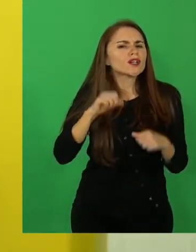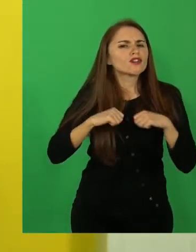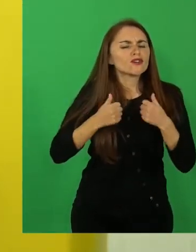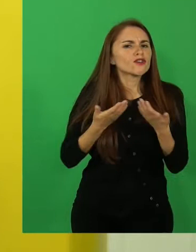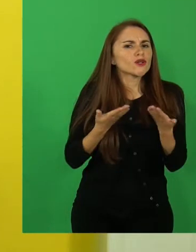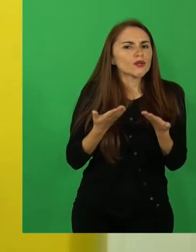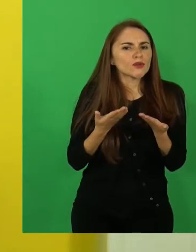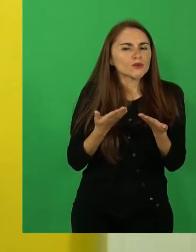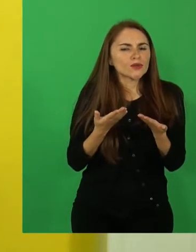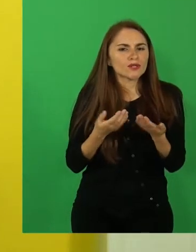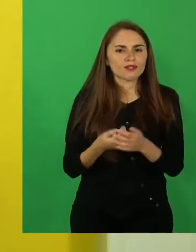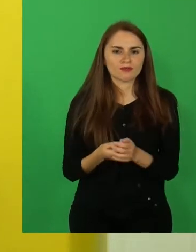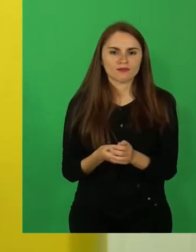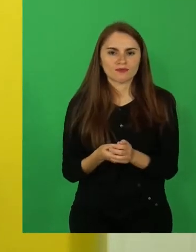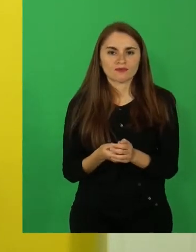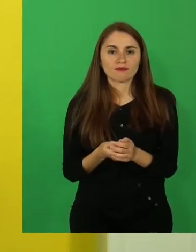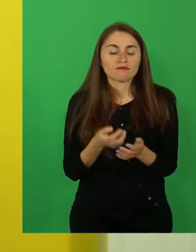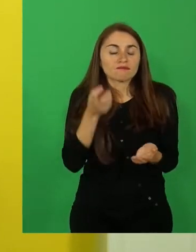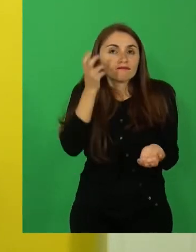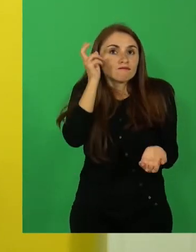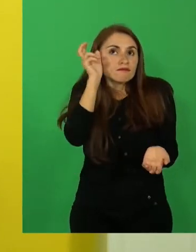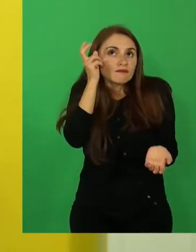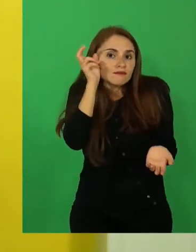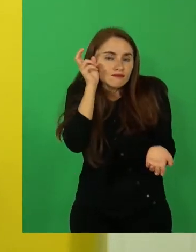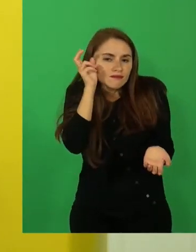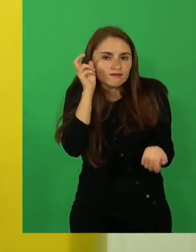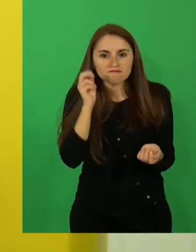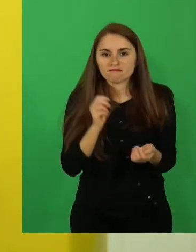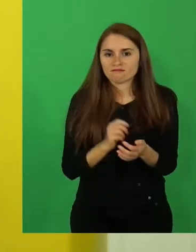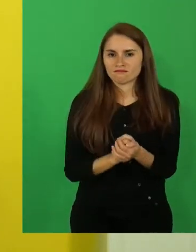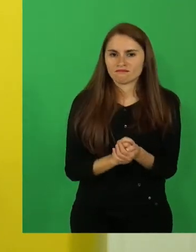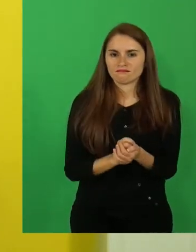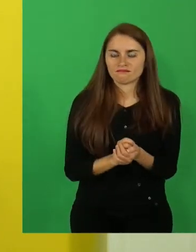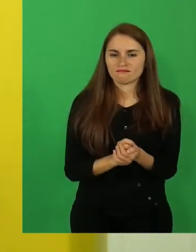Era ingenua.